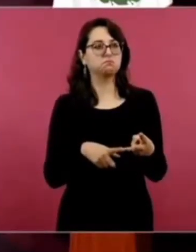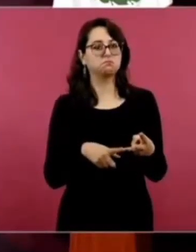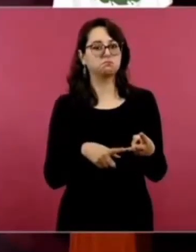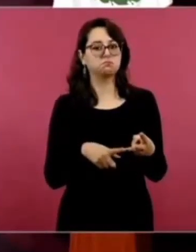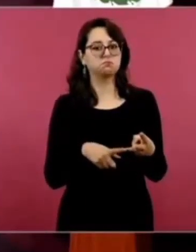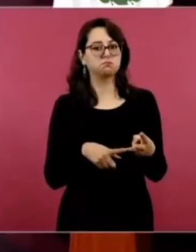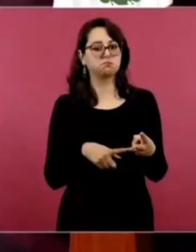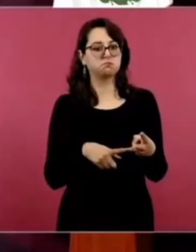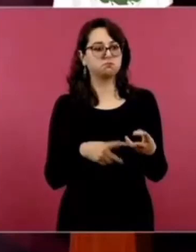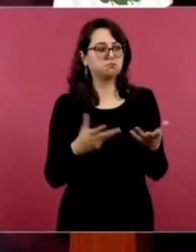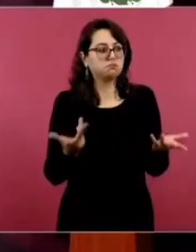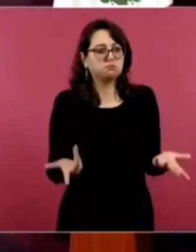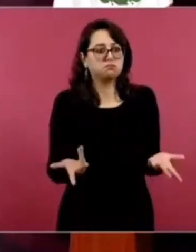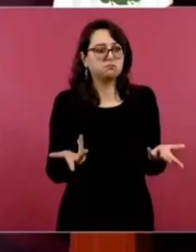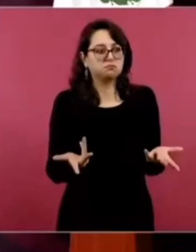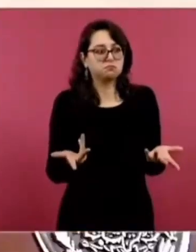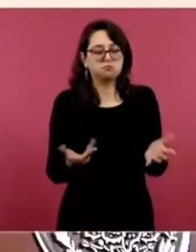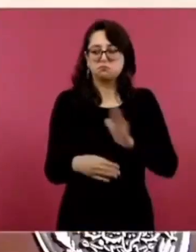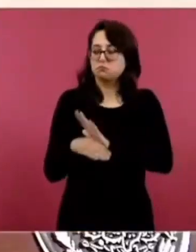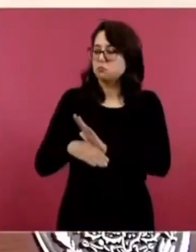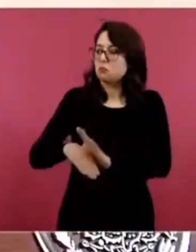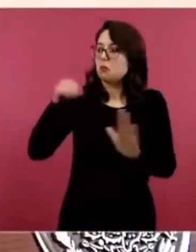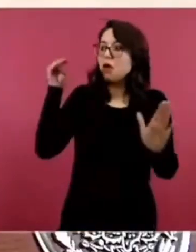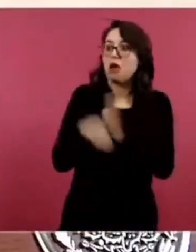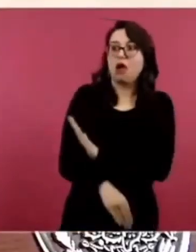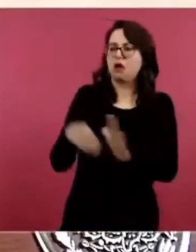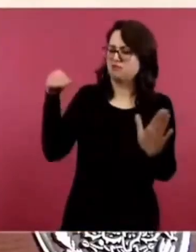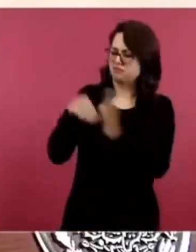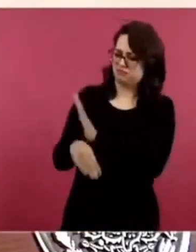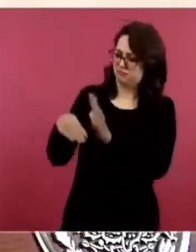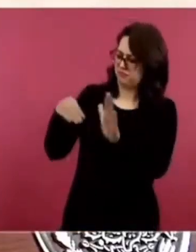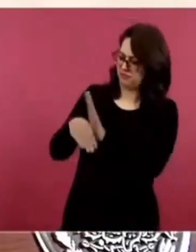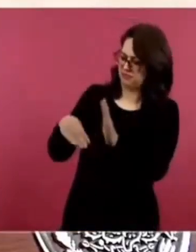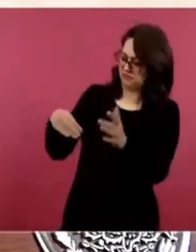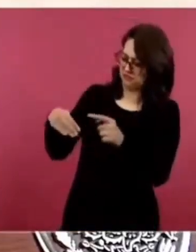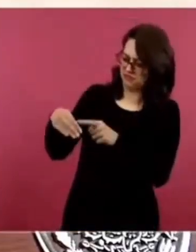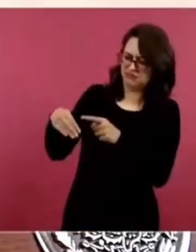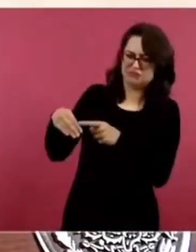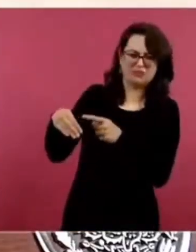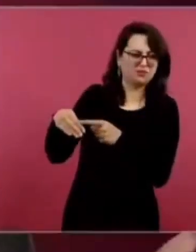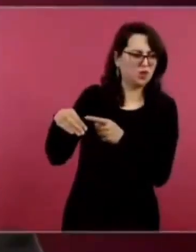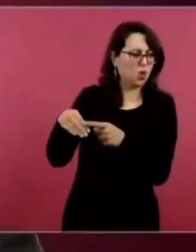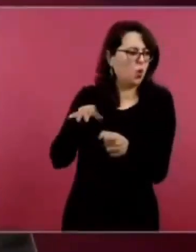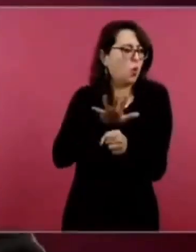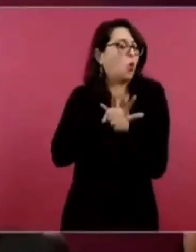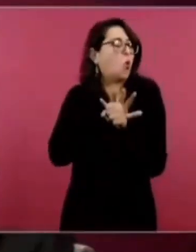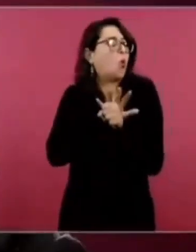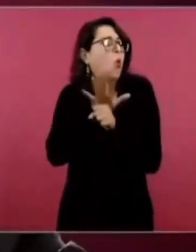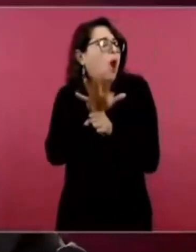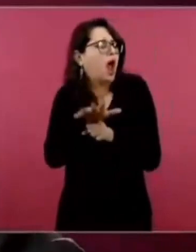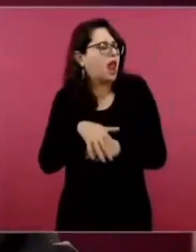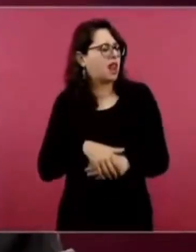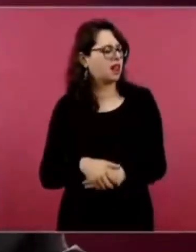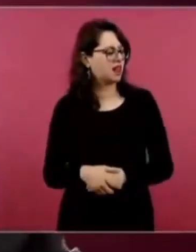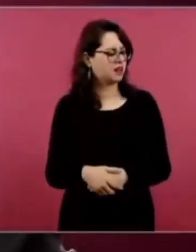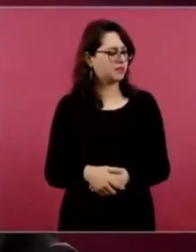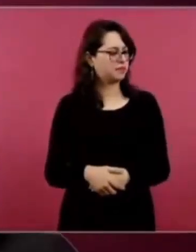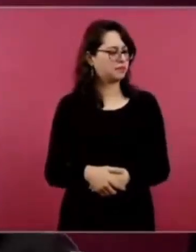¿En qué se está destruyendo el país? ¿En qué ahora todos podamos